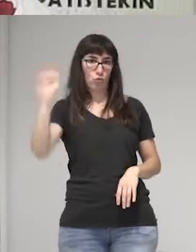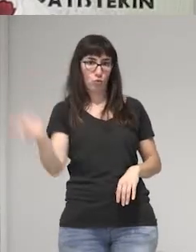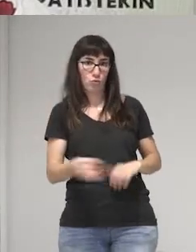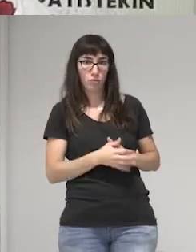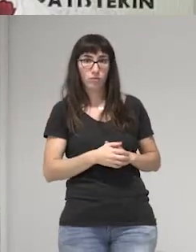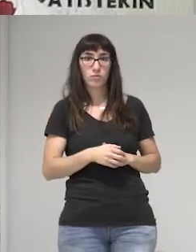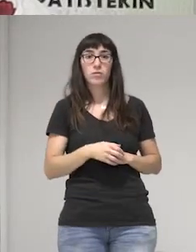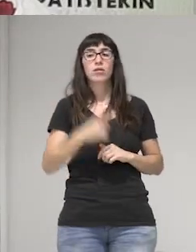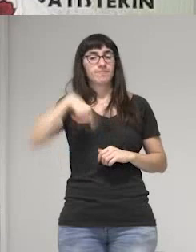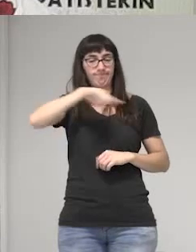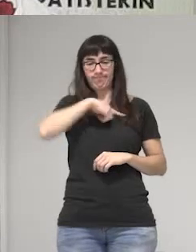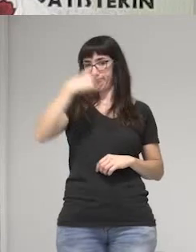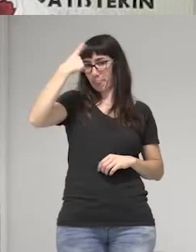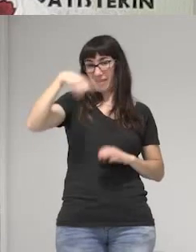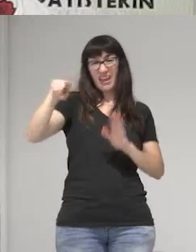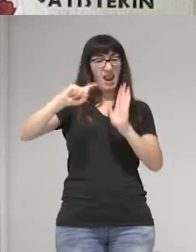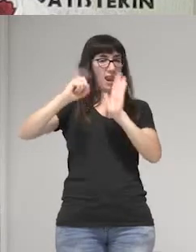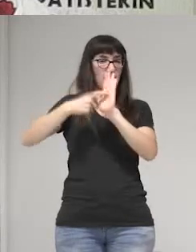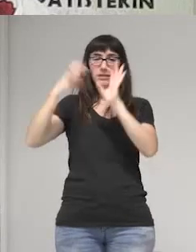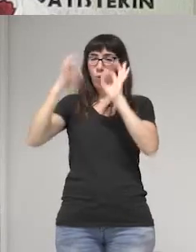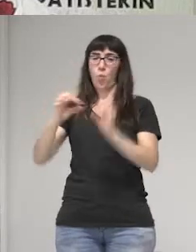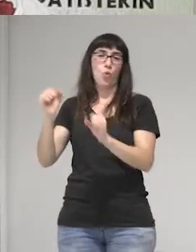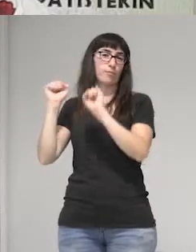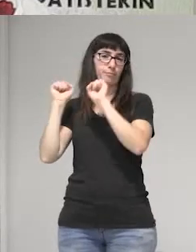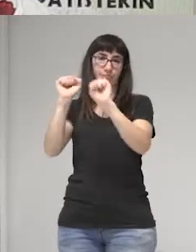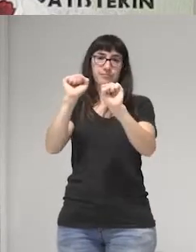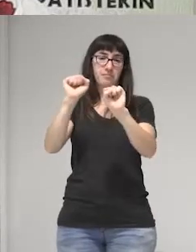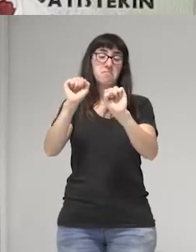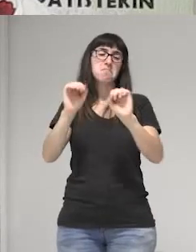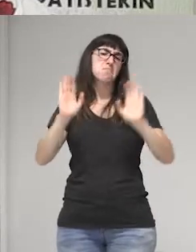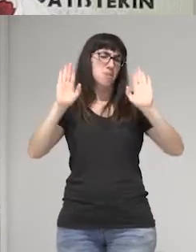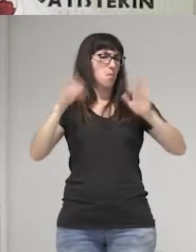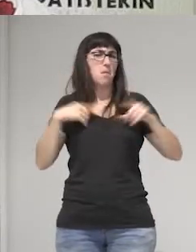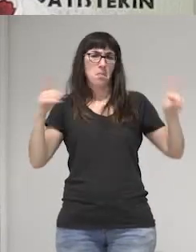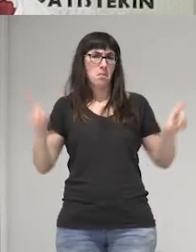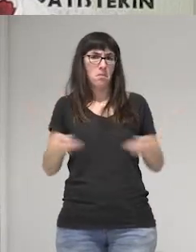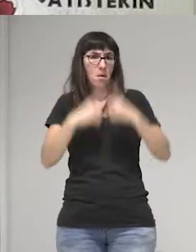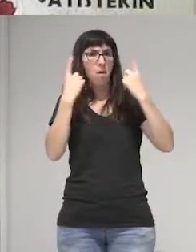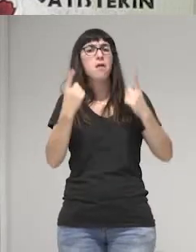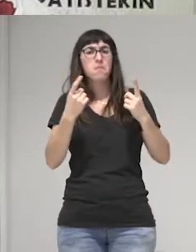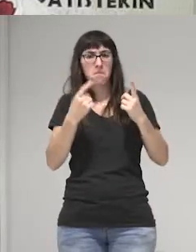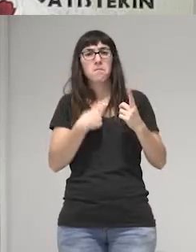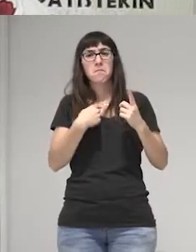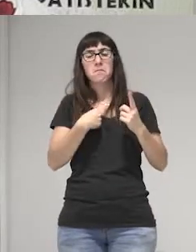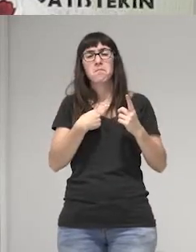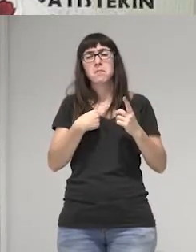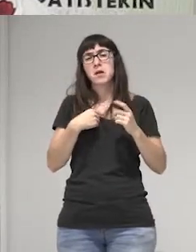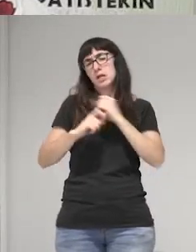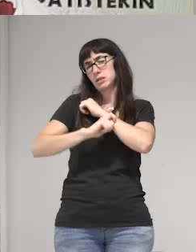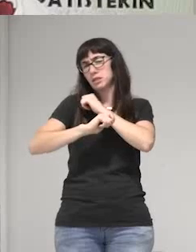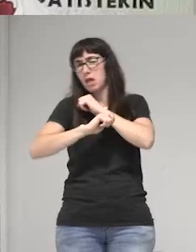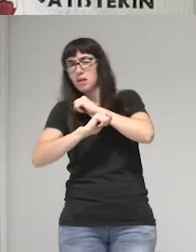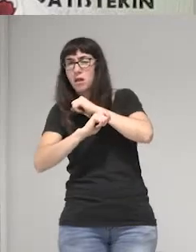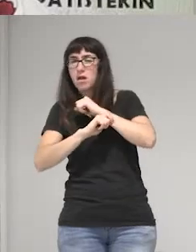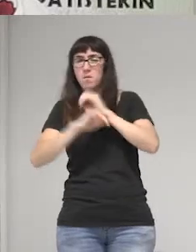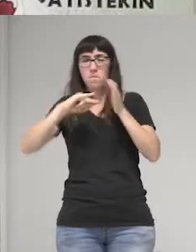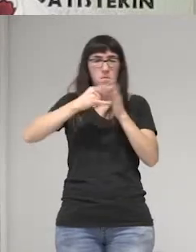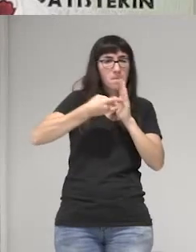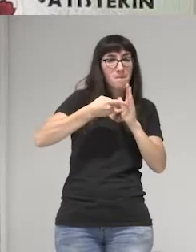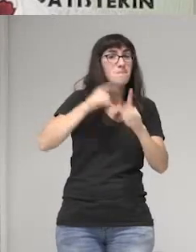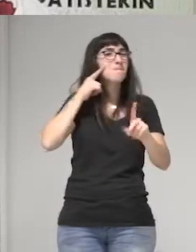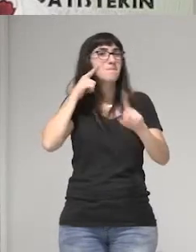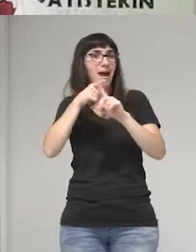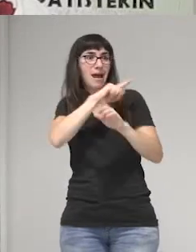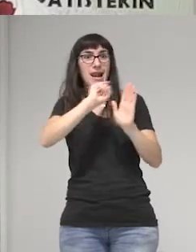ley iba a ser rechazada, sin embargo, hicimos una estrategia para que la ley